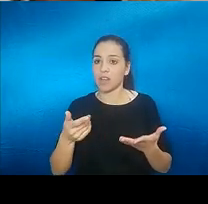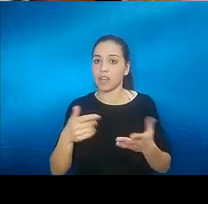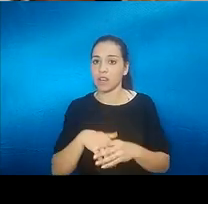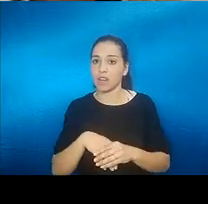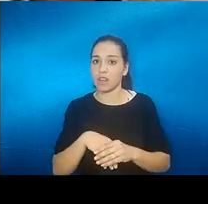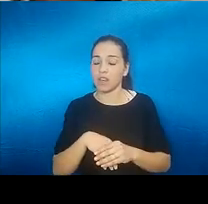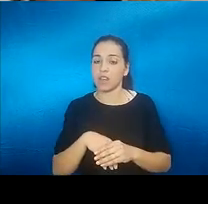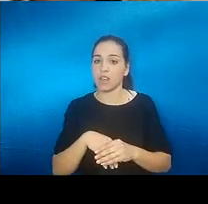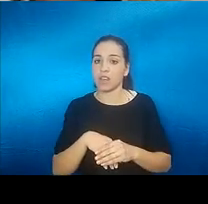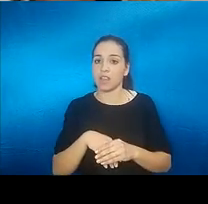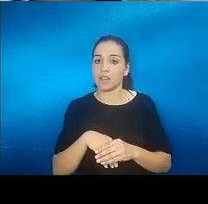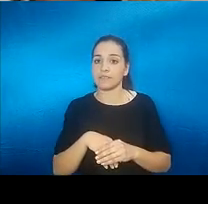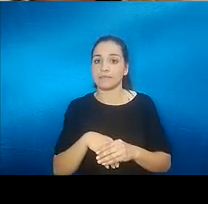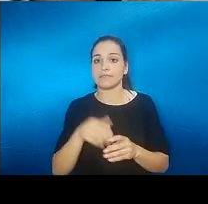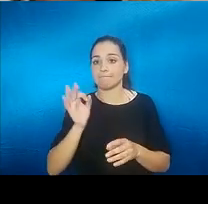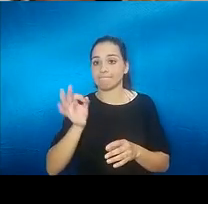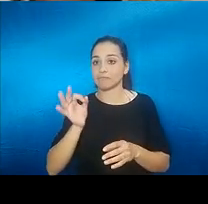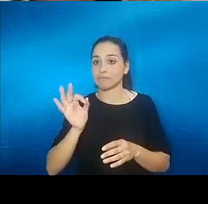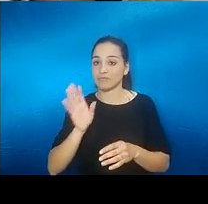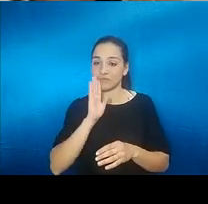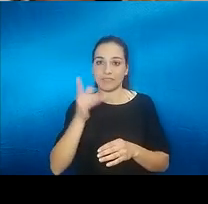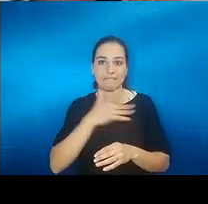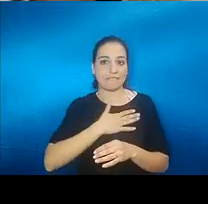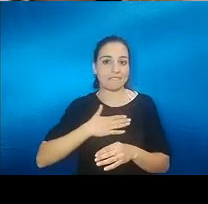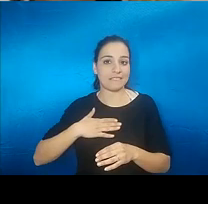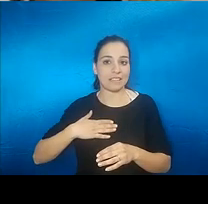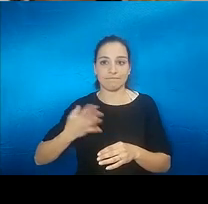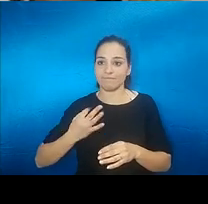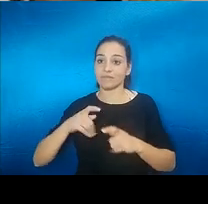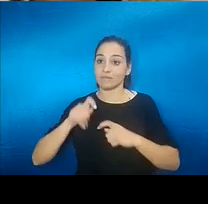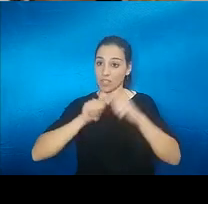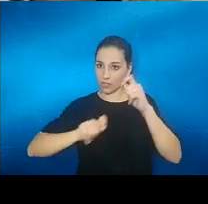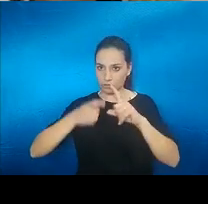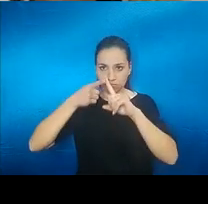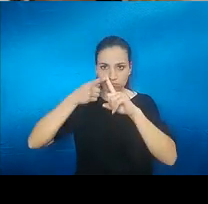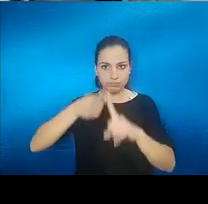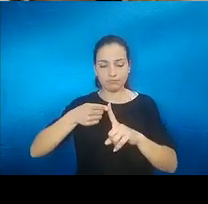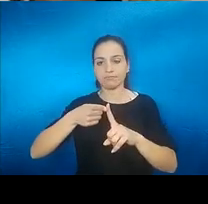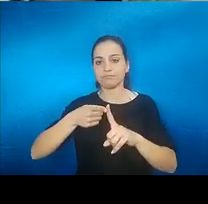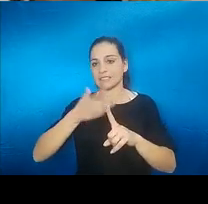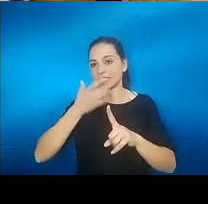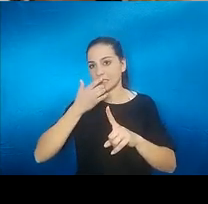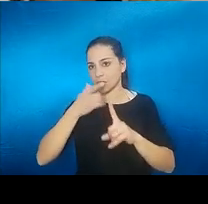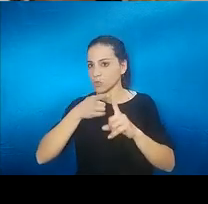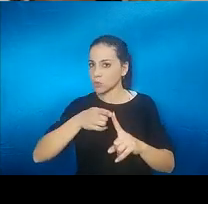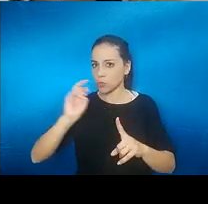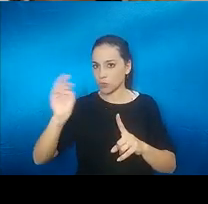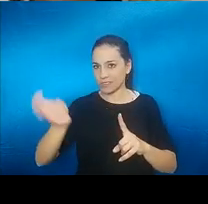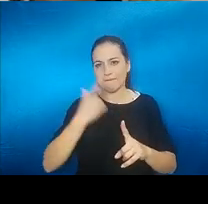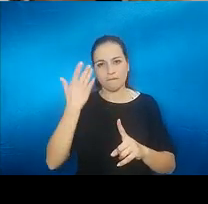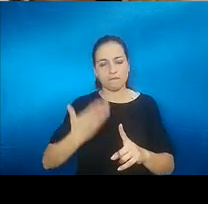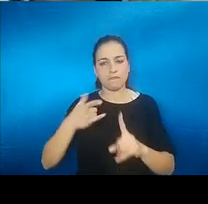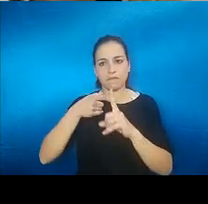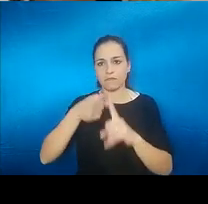y en parte en parte lo que buscamos en la asociación una de las patas que nos gustaría